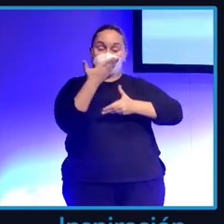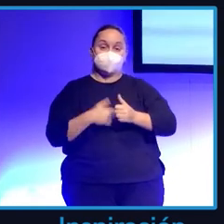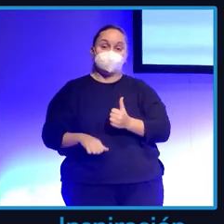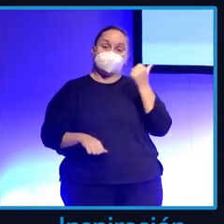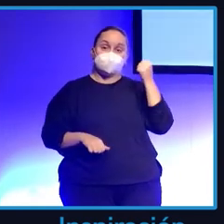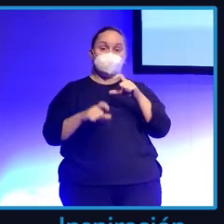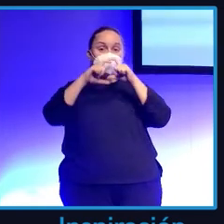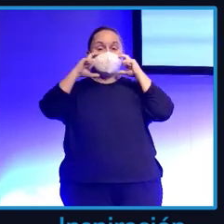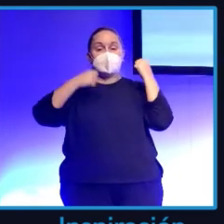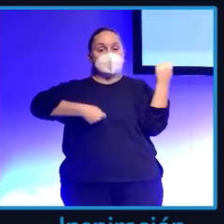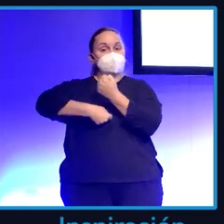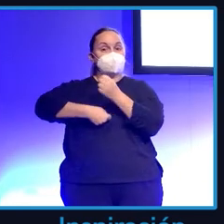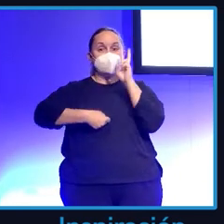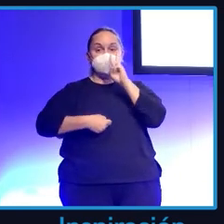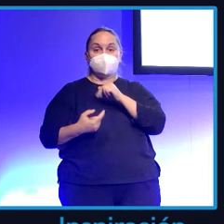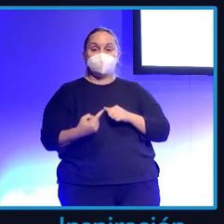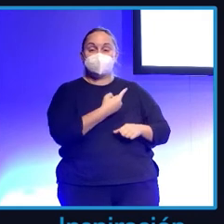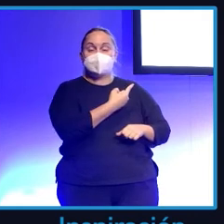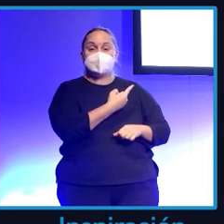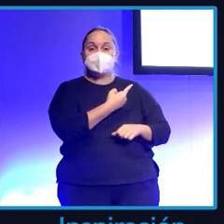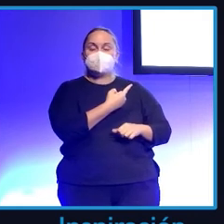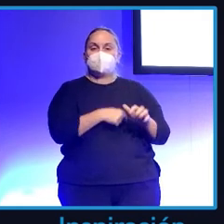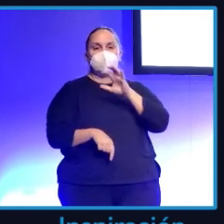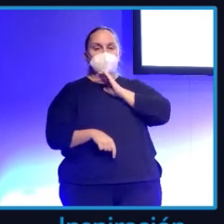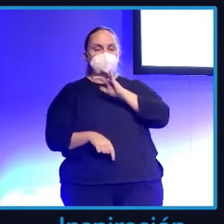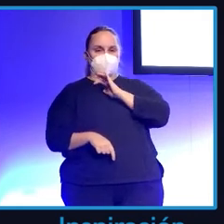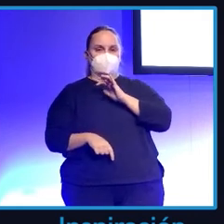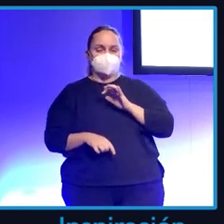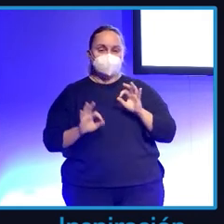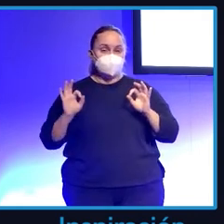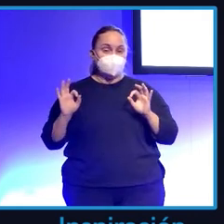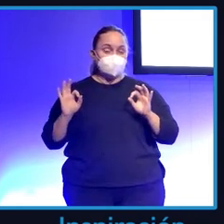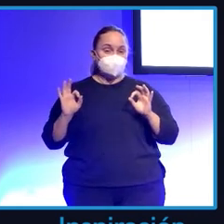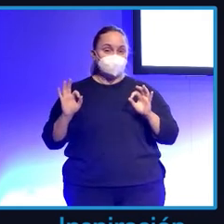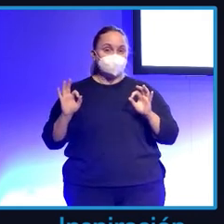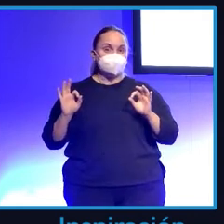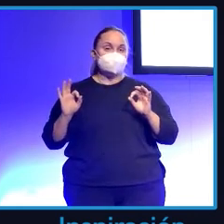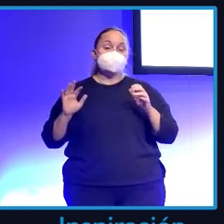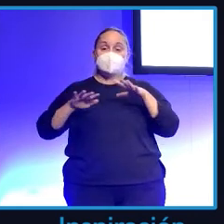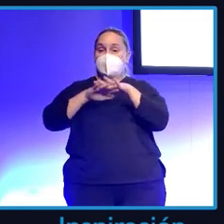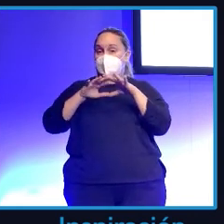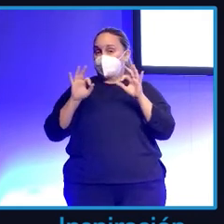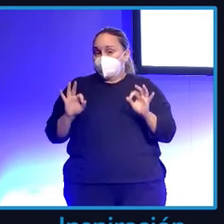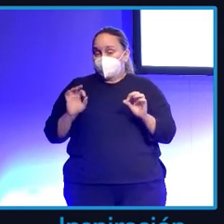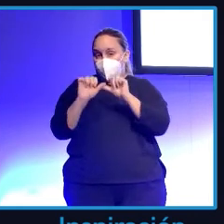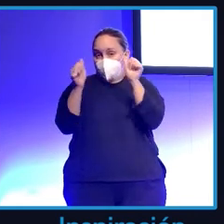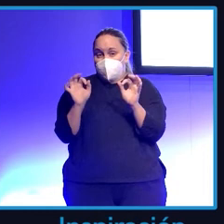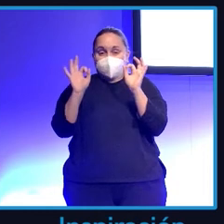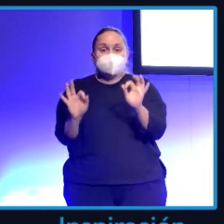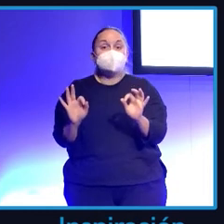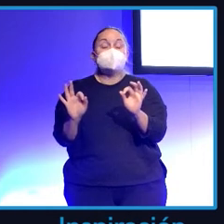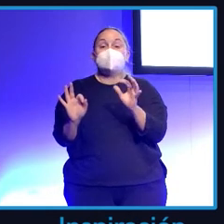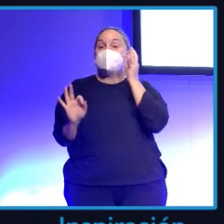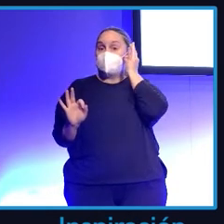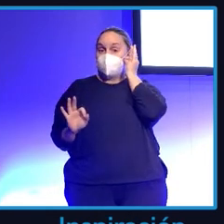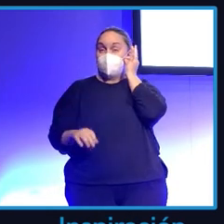Navidad que veis que lleva ahí puesta, cosa curiosa, lo que son las redes. La mujer